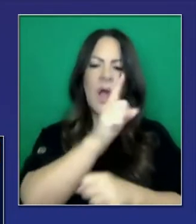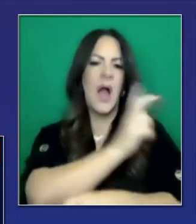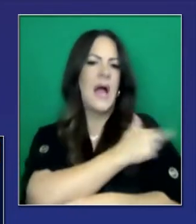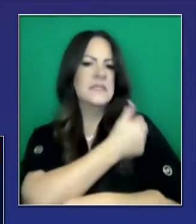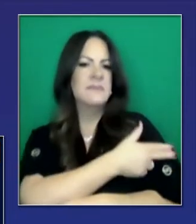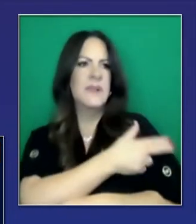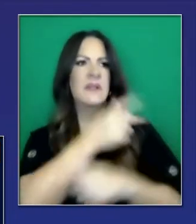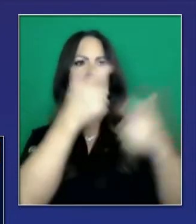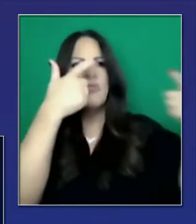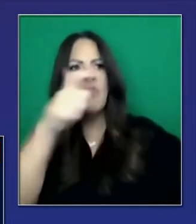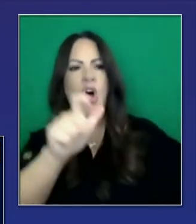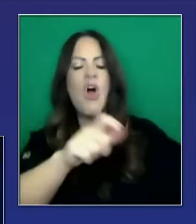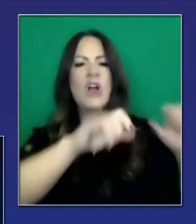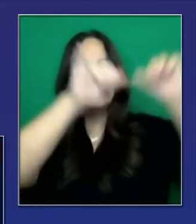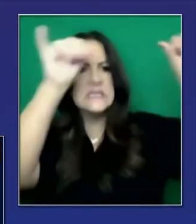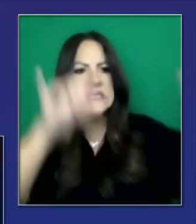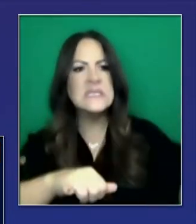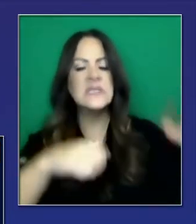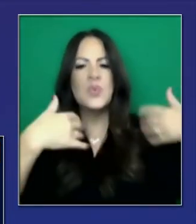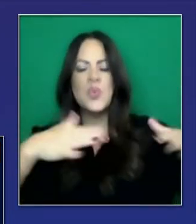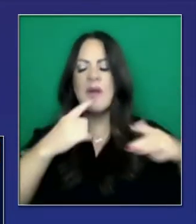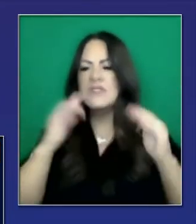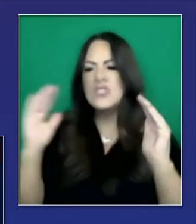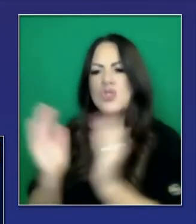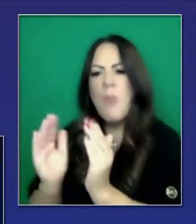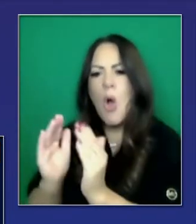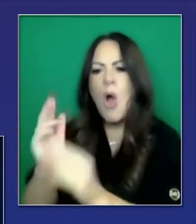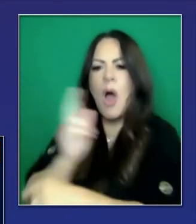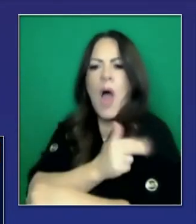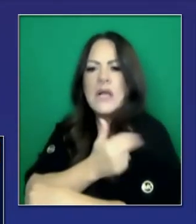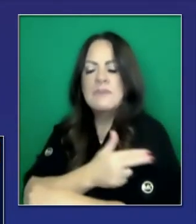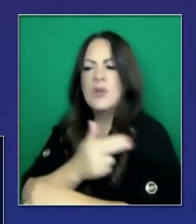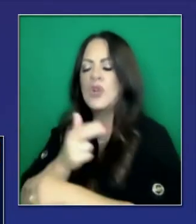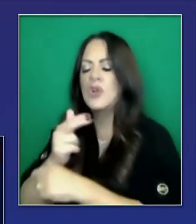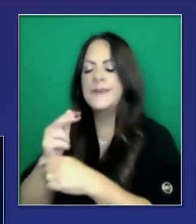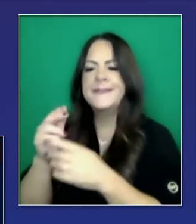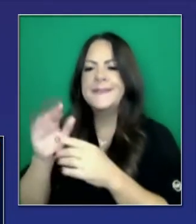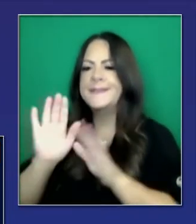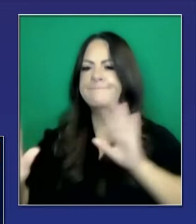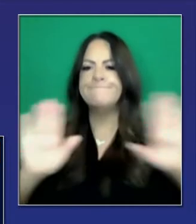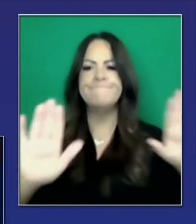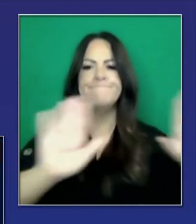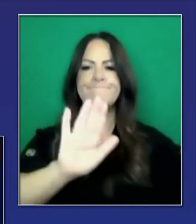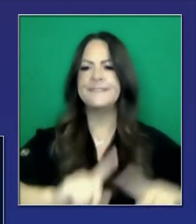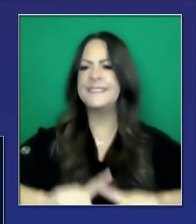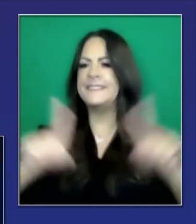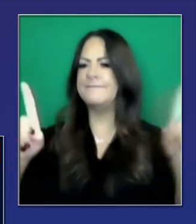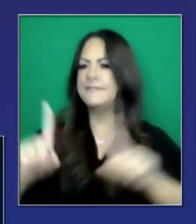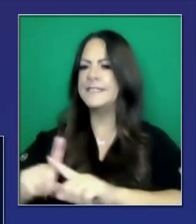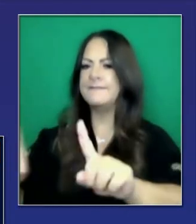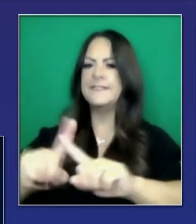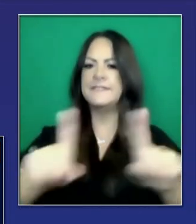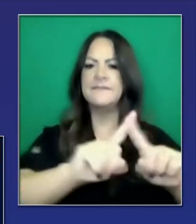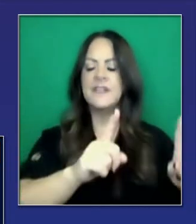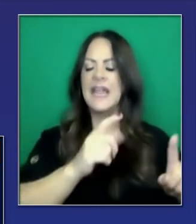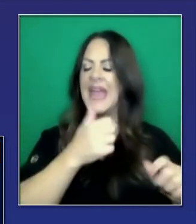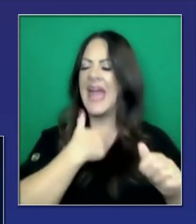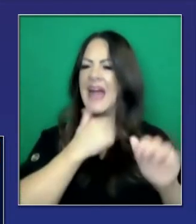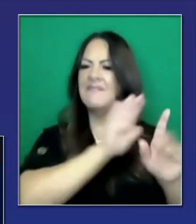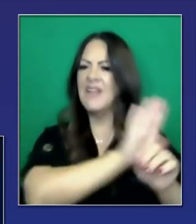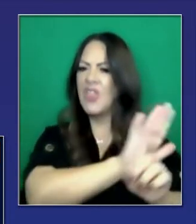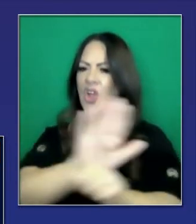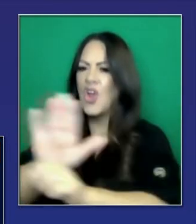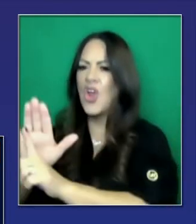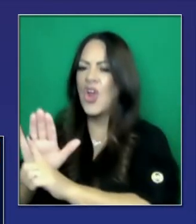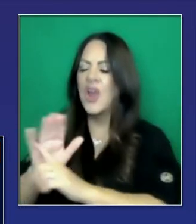para resolver problemas con los hospitales, que son sistemas grandes y hospitales pequeños. También cada uno de ellos tiene una historia particular. Cada uno de ellos, cada hospital